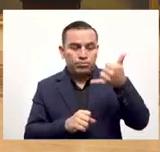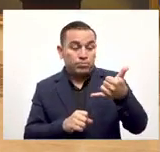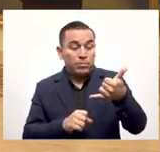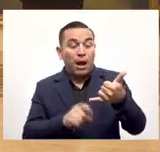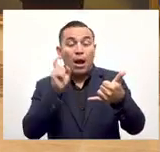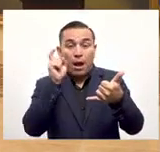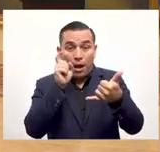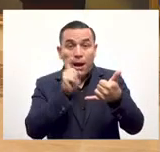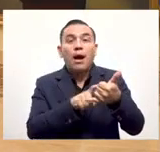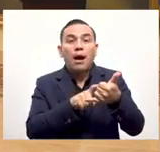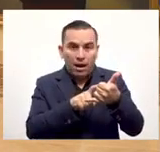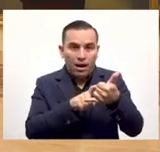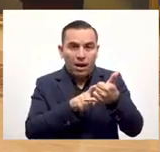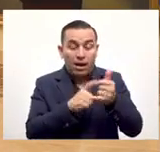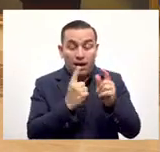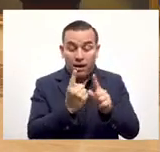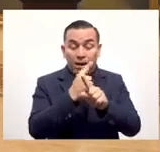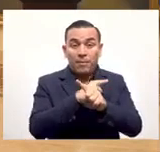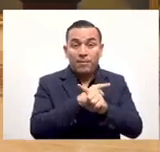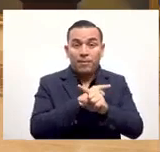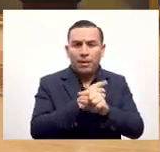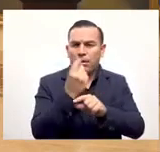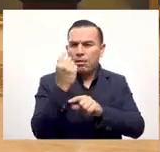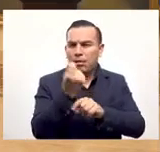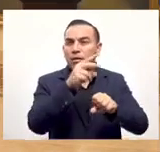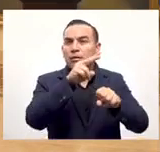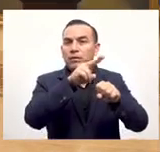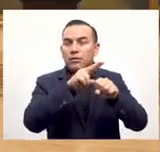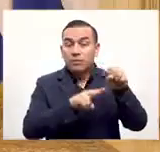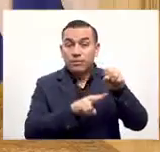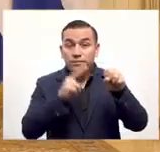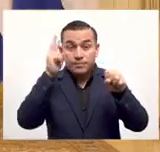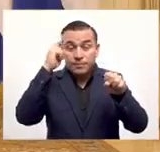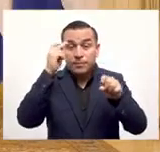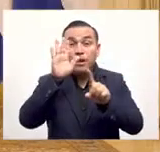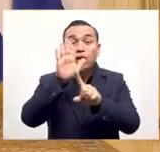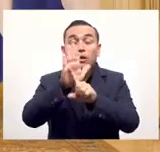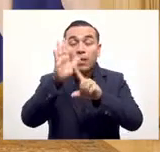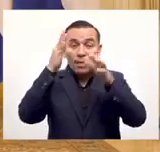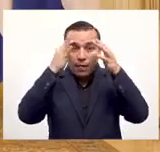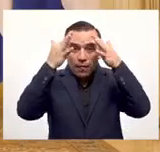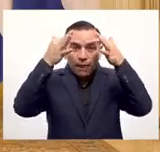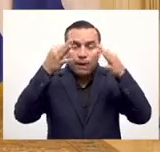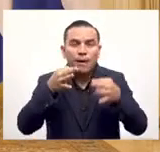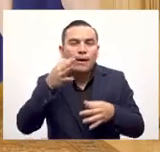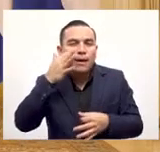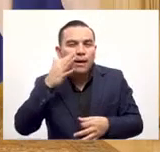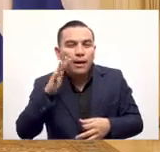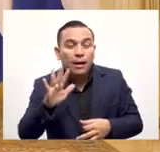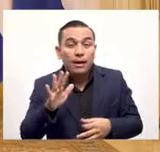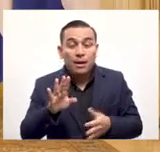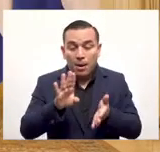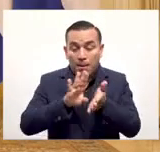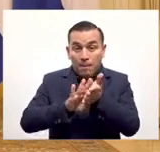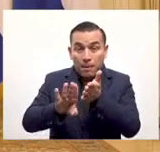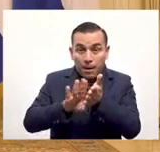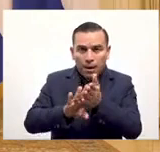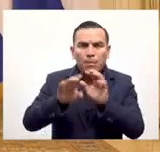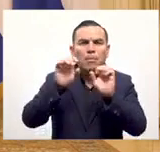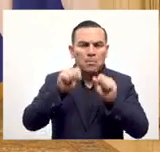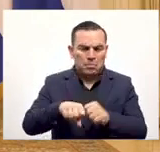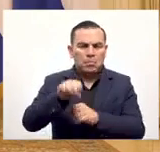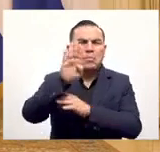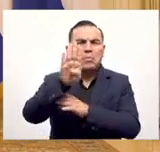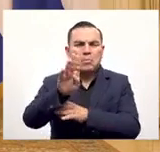ya vamos a explicar cómo funciona, e inmediatamente recibirá dólares. Entonces, es totalmente opcional, porque si bien el que paga